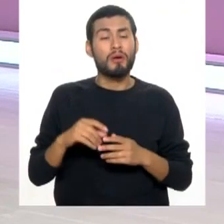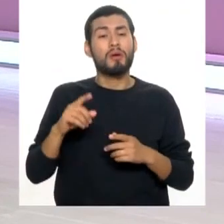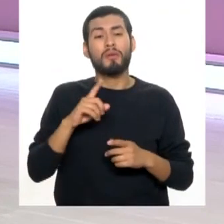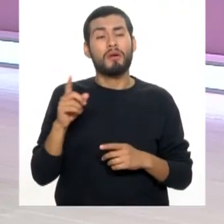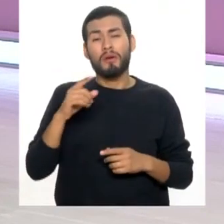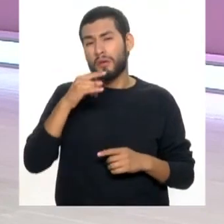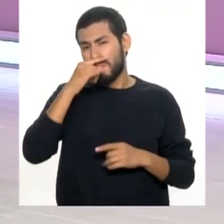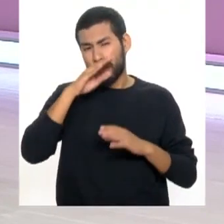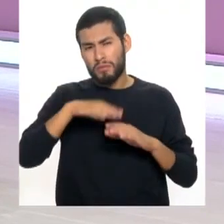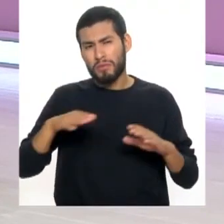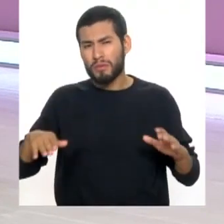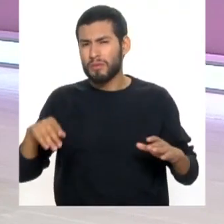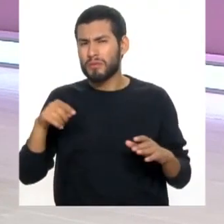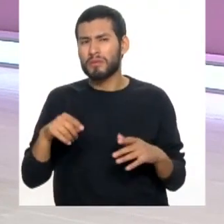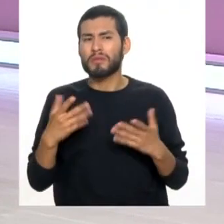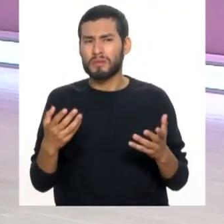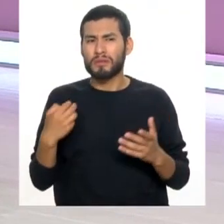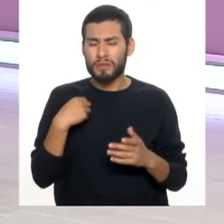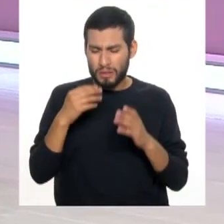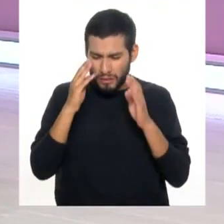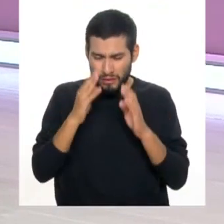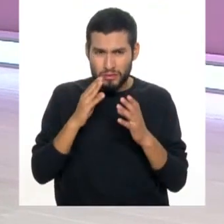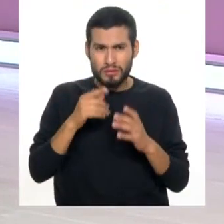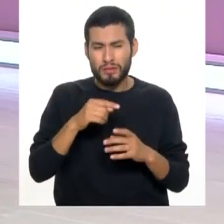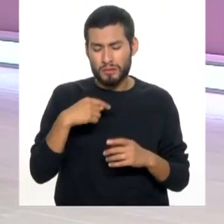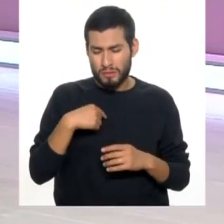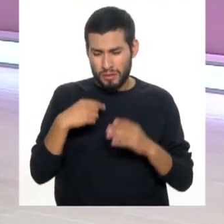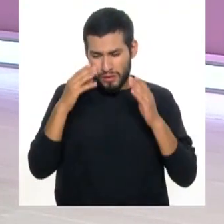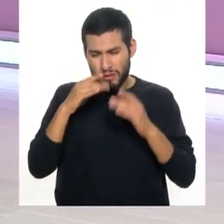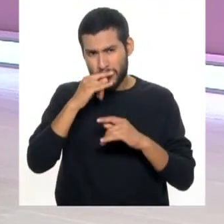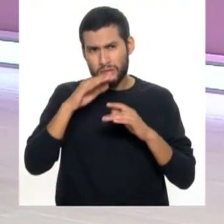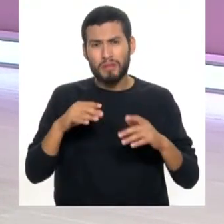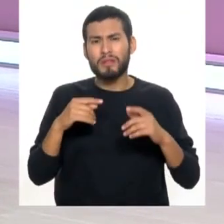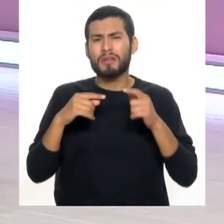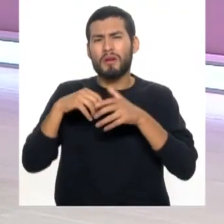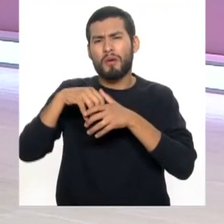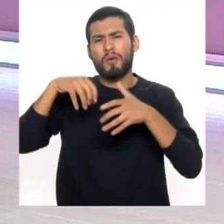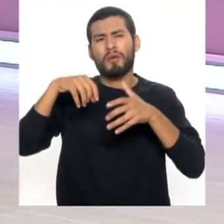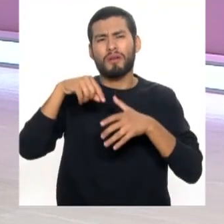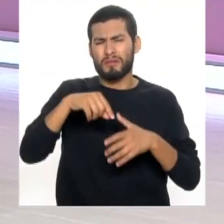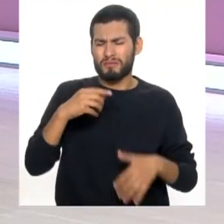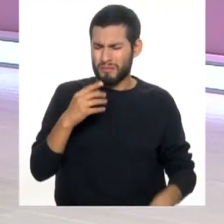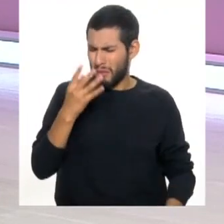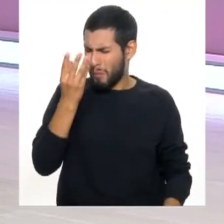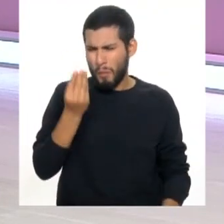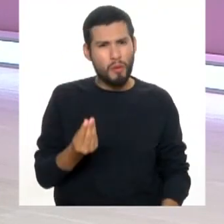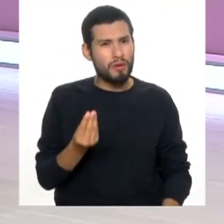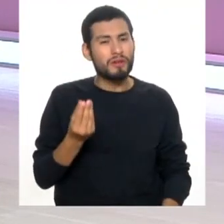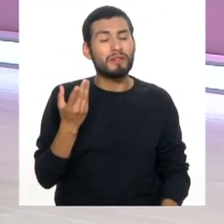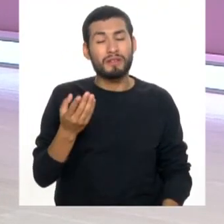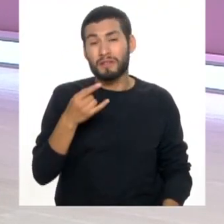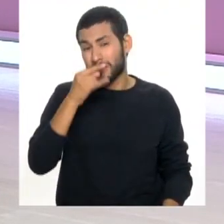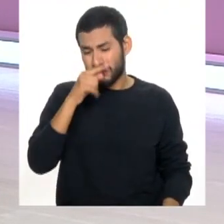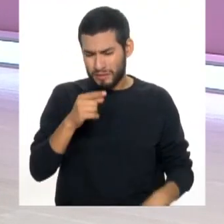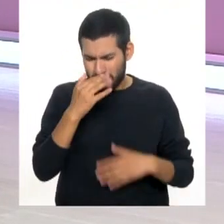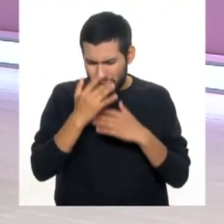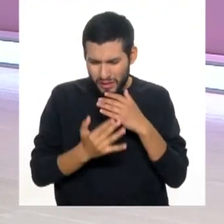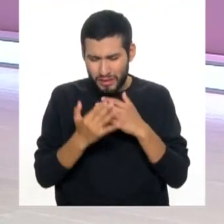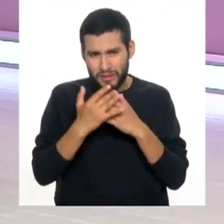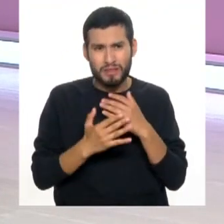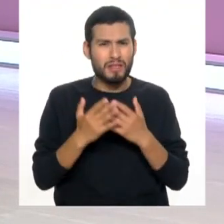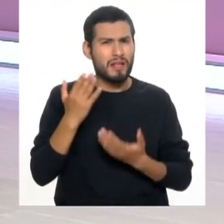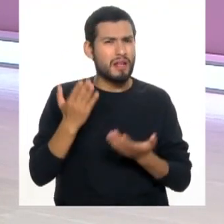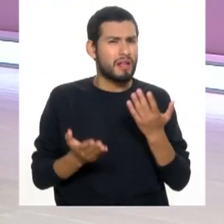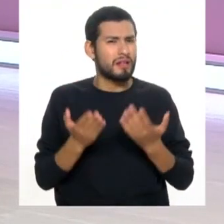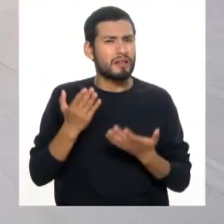en niños, por ejemplo, que es lo que nosotros atendemos o lo que yo atiendo, gingivitis en niño es bien raro. Entonces, si mi niño está sangrando las encías, de